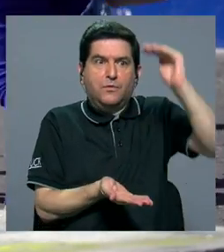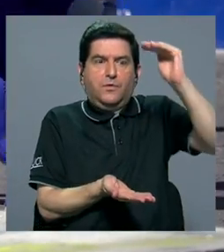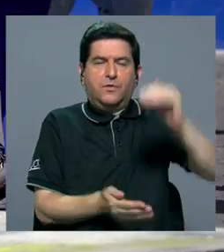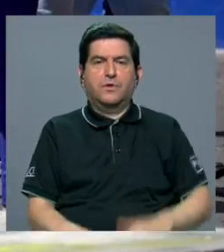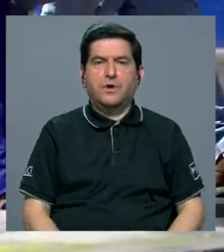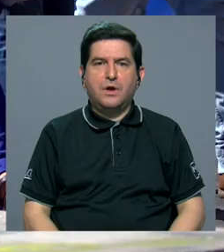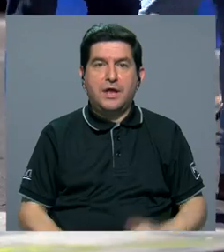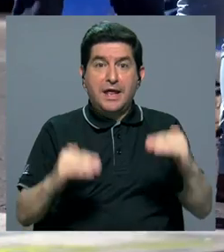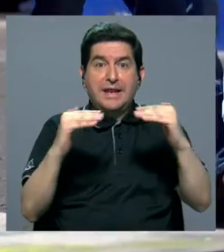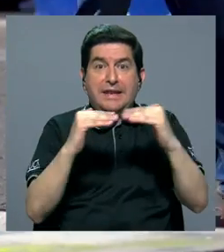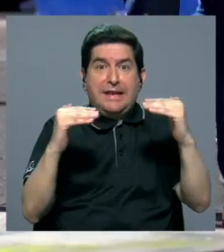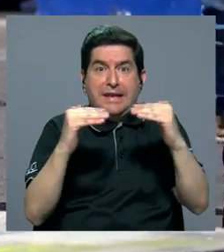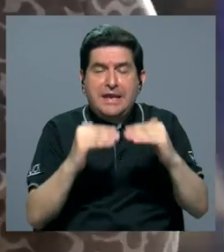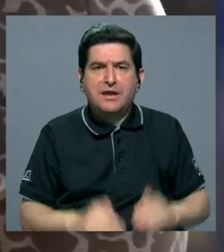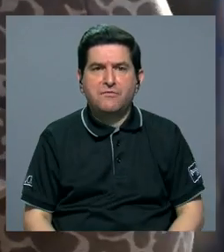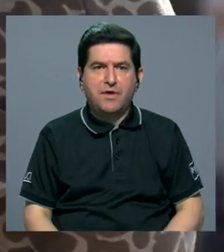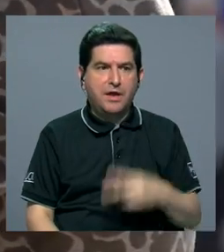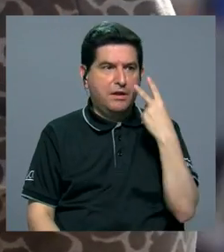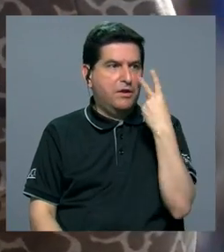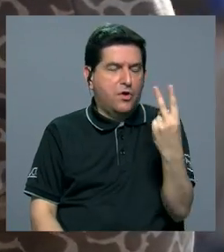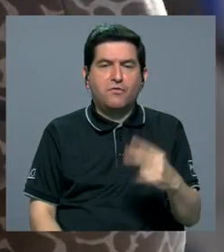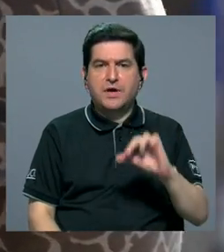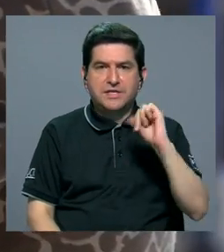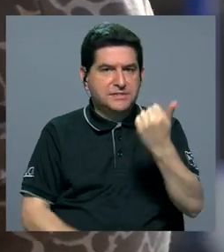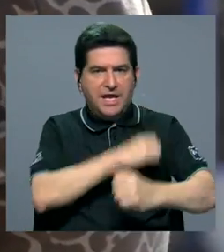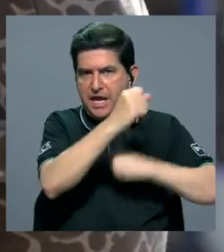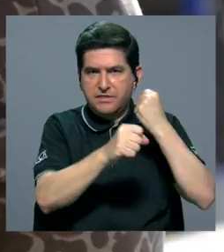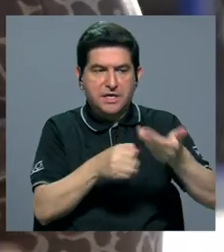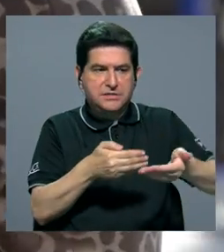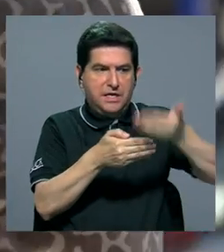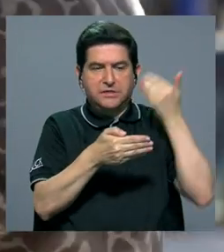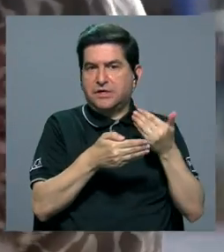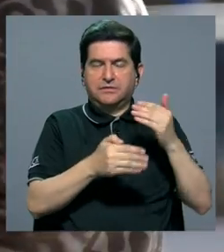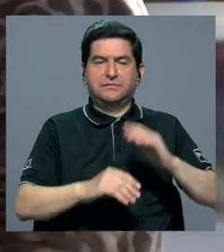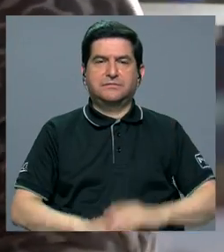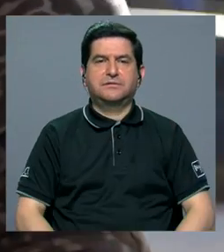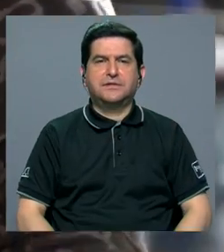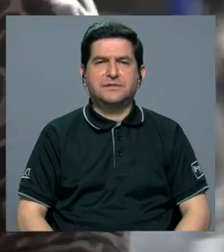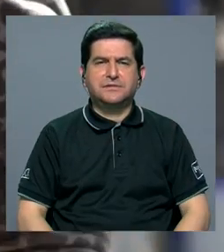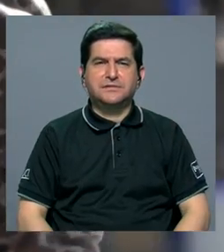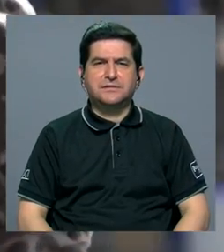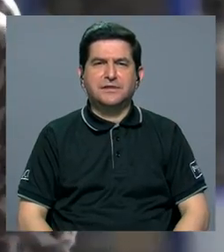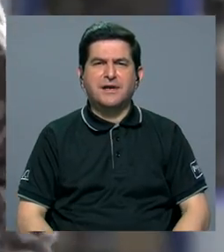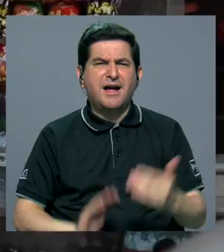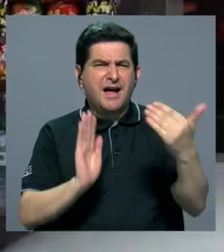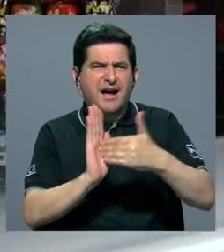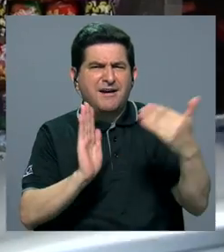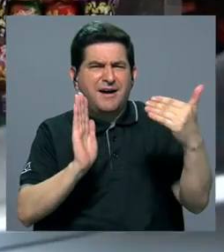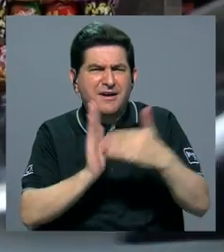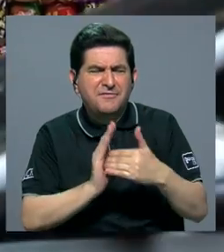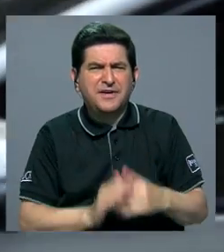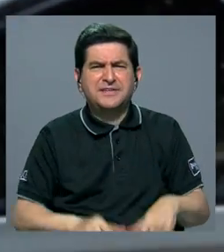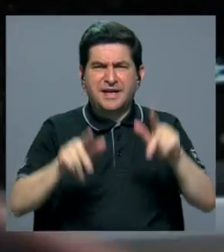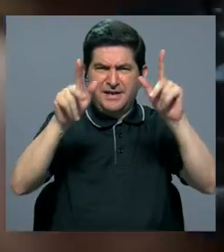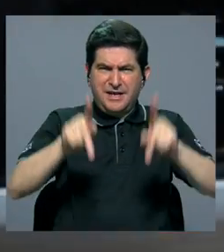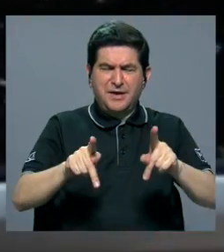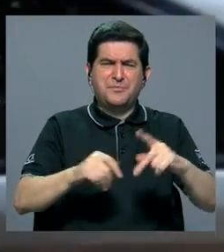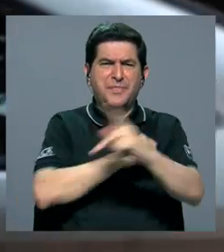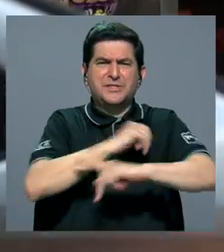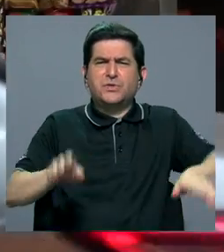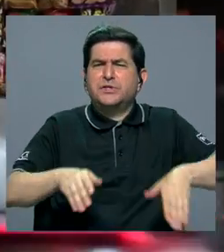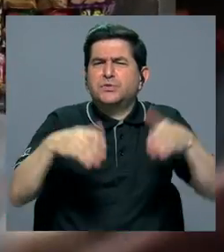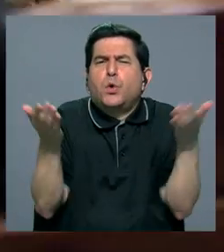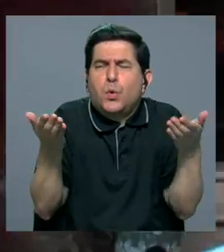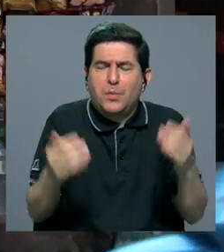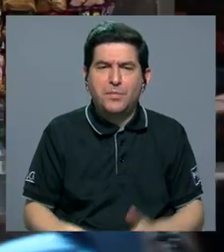la cual está alcanzando niveles que no se veían en más de 10 años. ¿De qué manera está afectando a los habitantes del